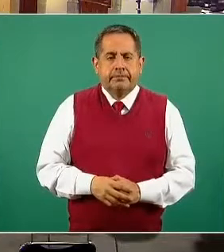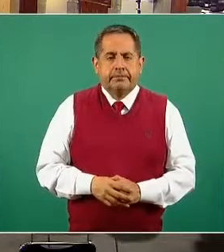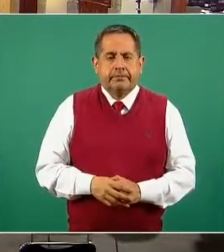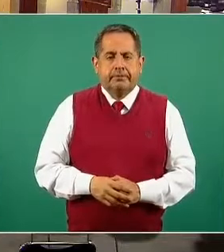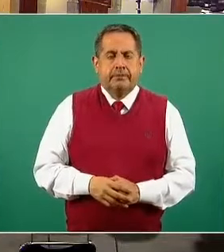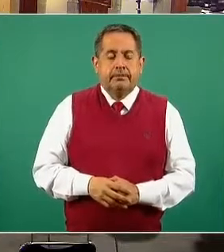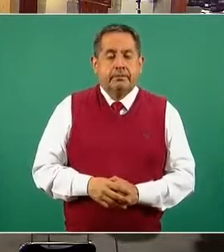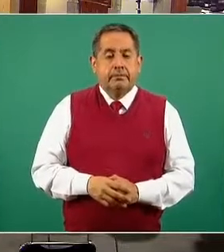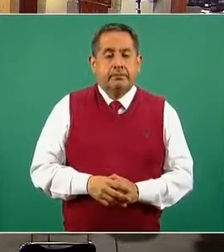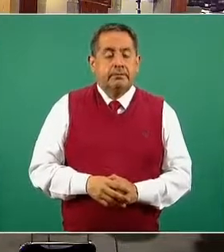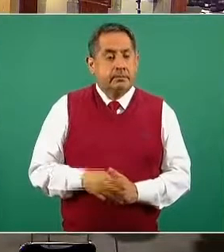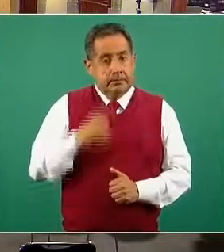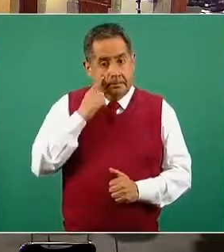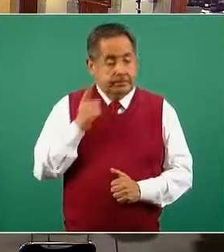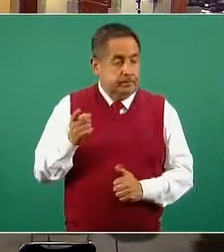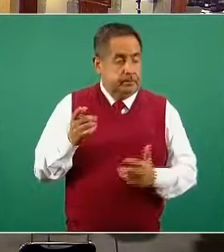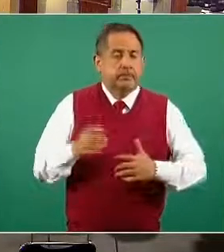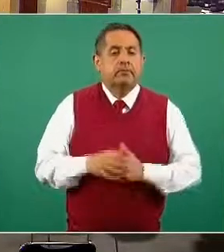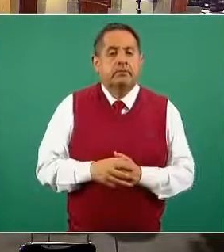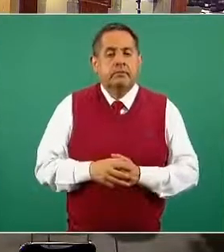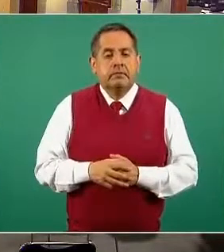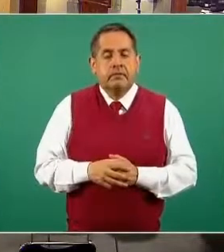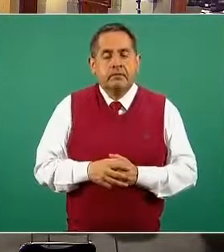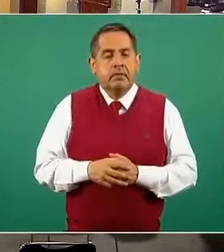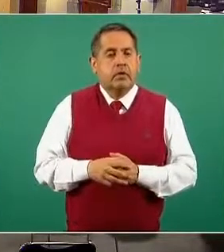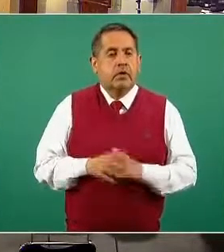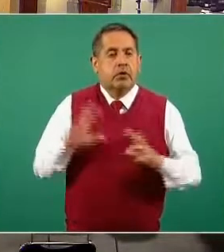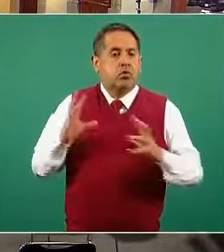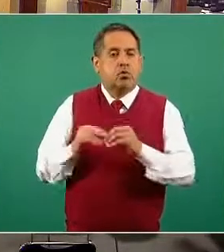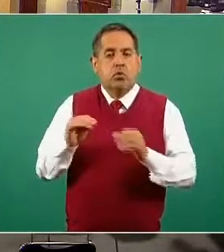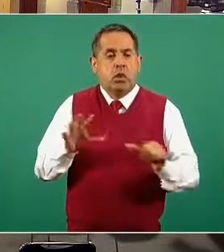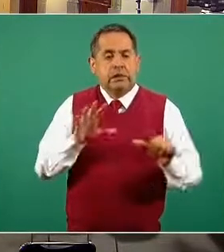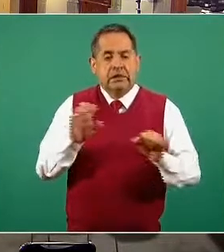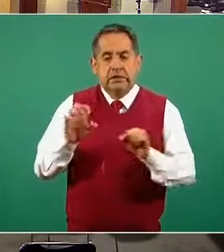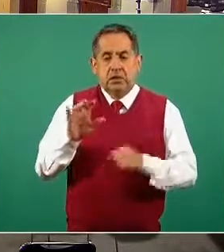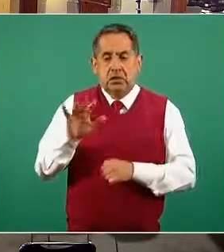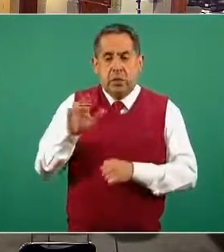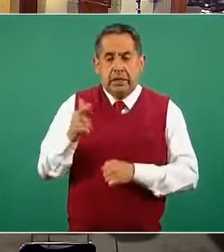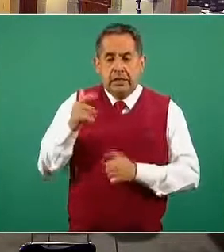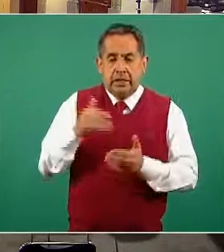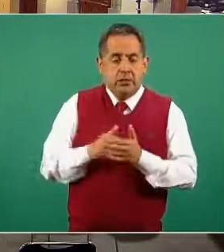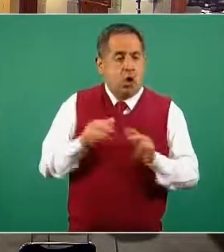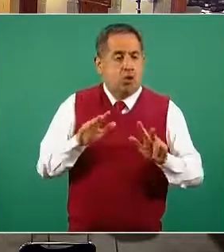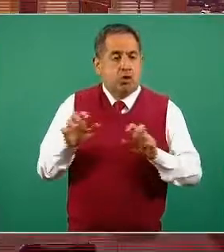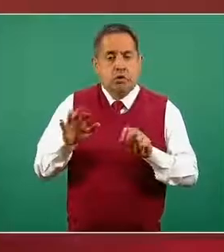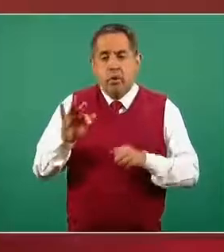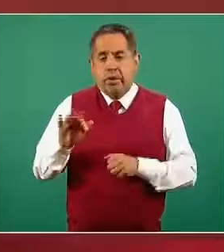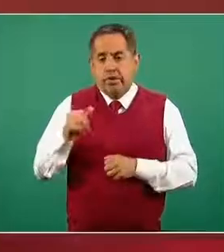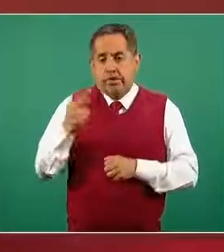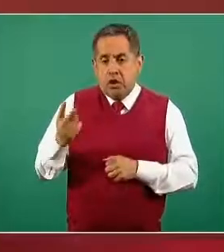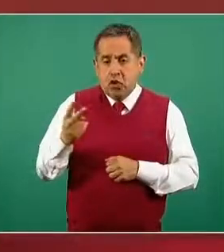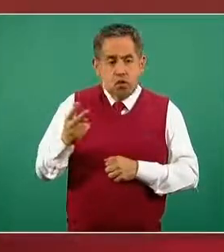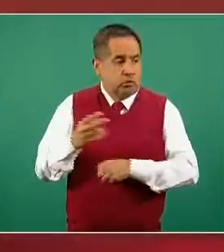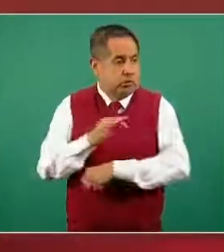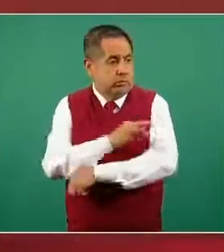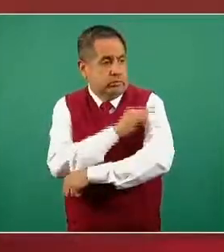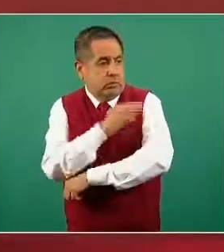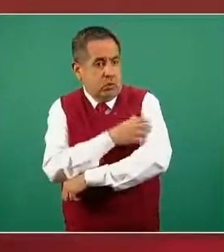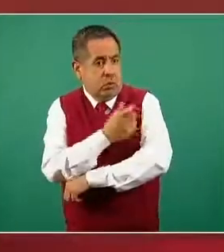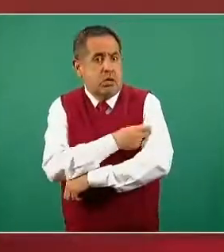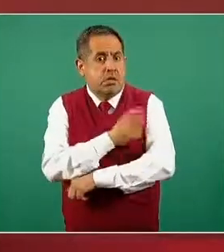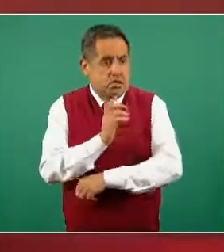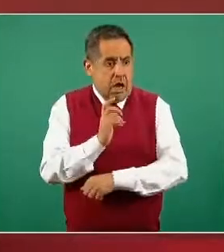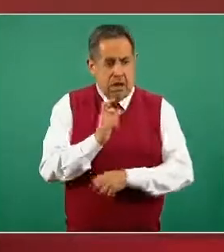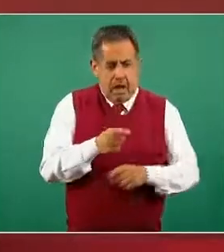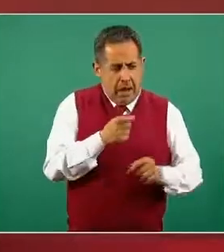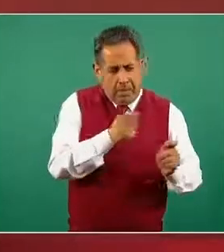en la que vemos cómo ha acumulado 657.842 dosis ya aplicadas,